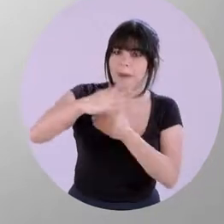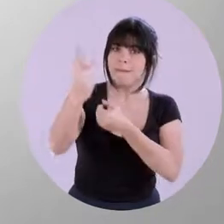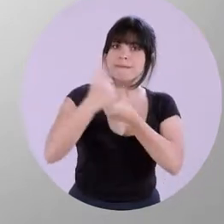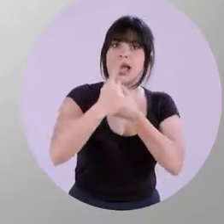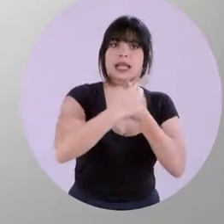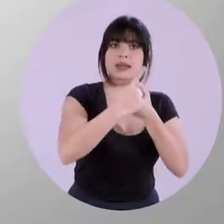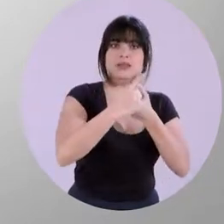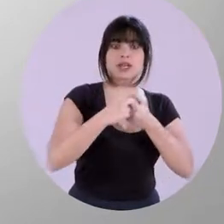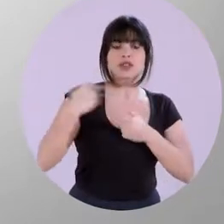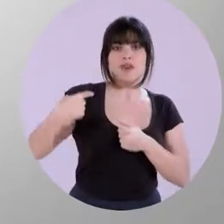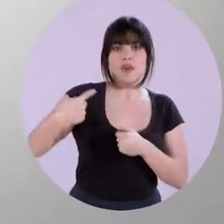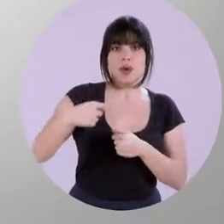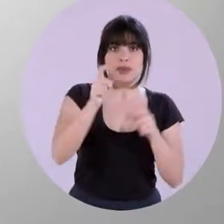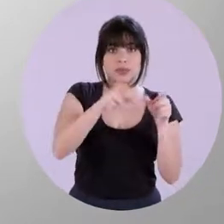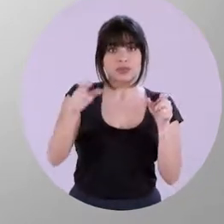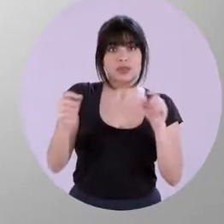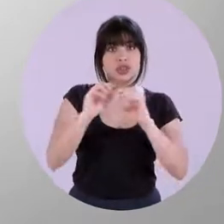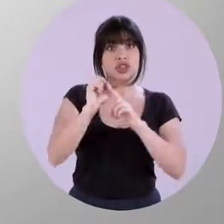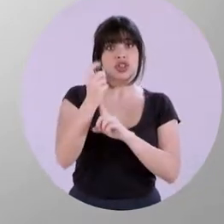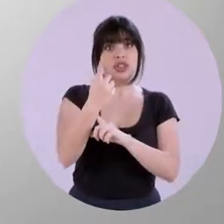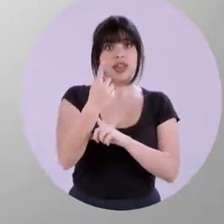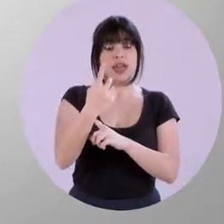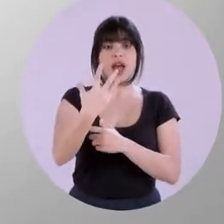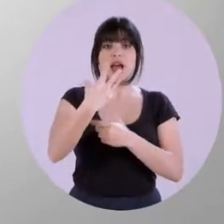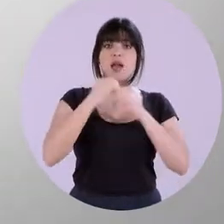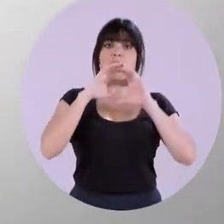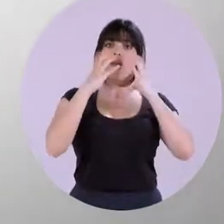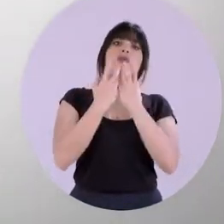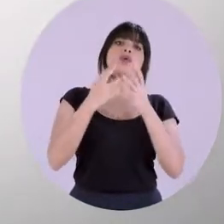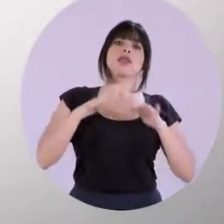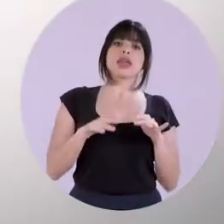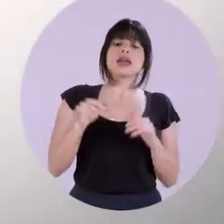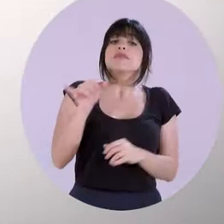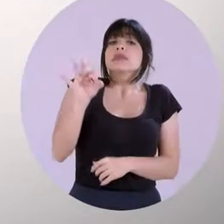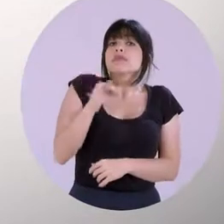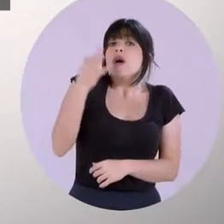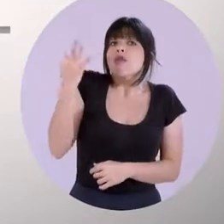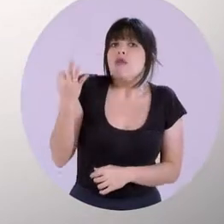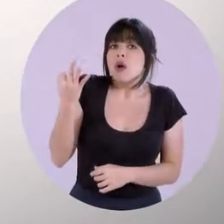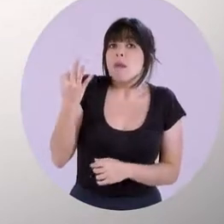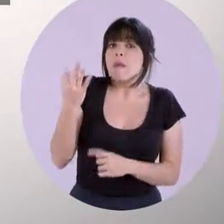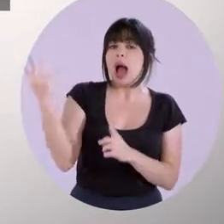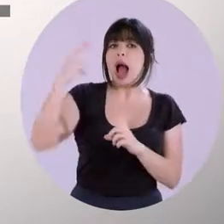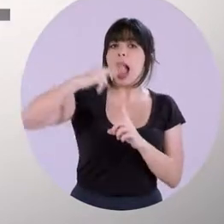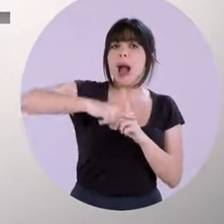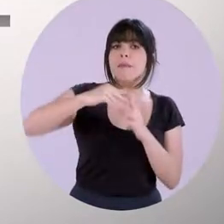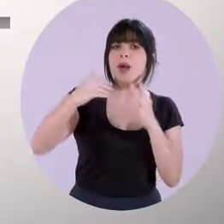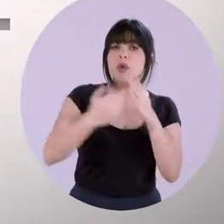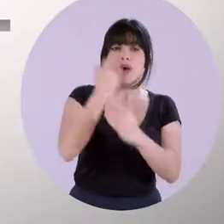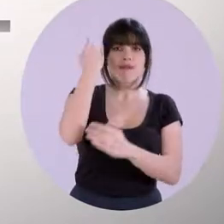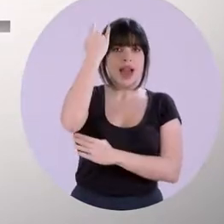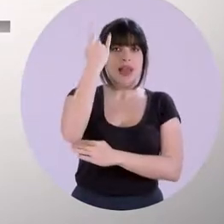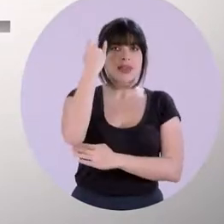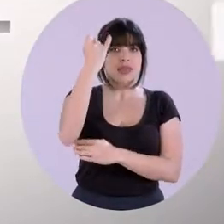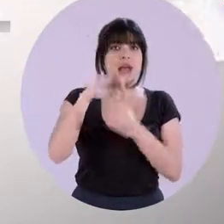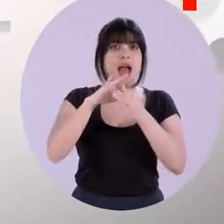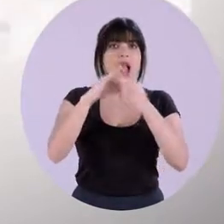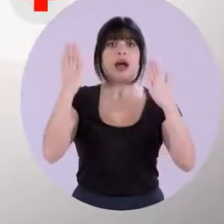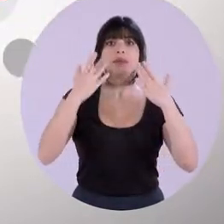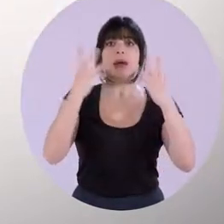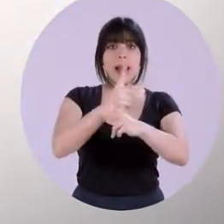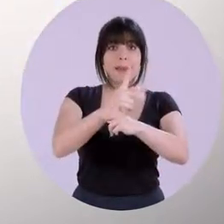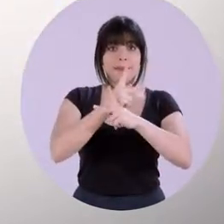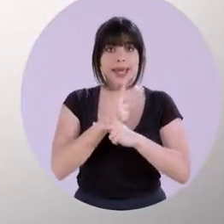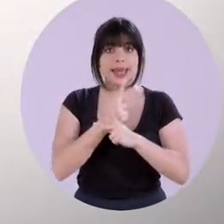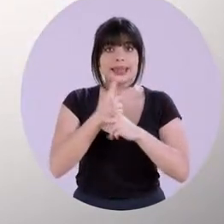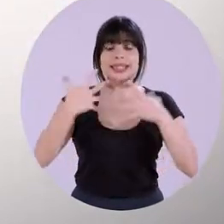participación activa de la sociedad en el mundo digital. De igual manera, la implementación de iniciativas en materia ambiental,